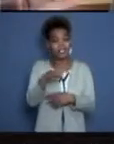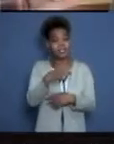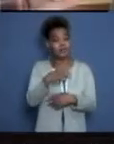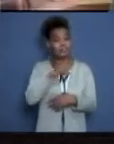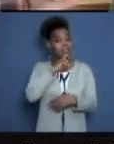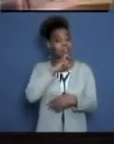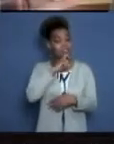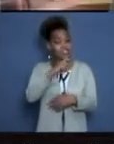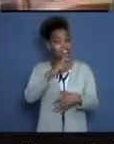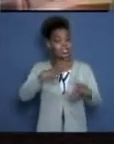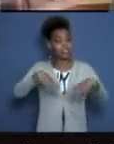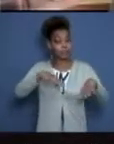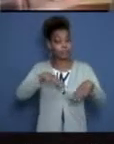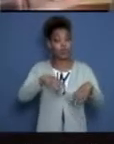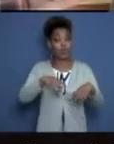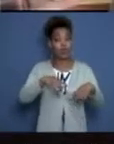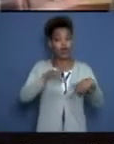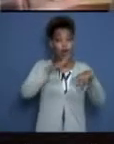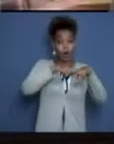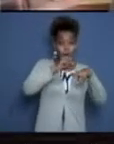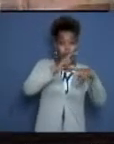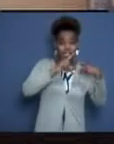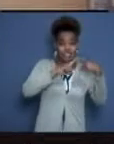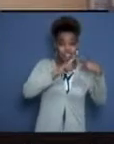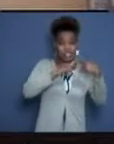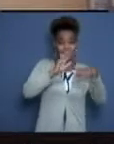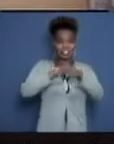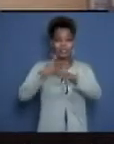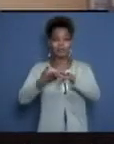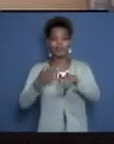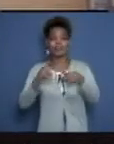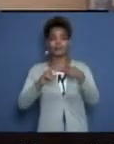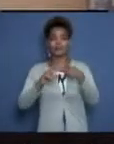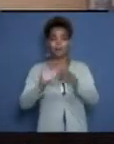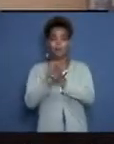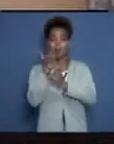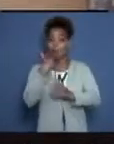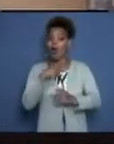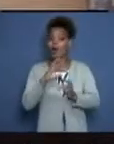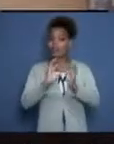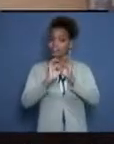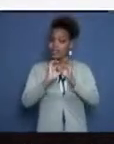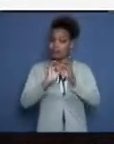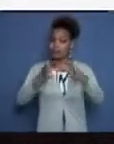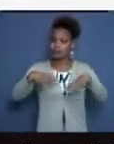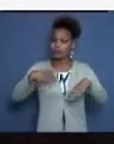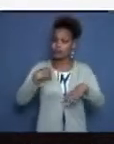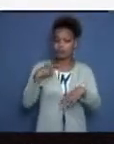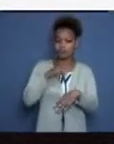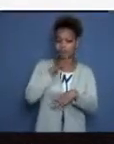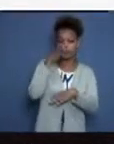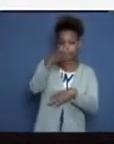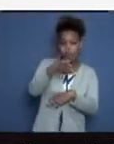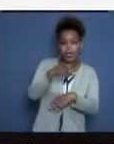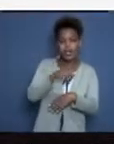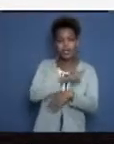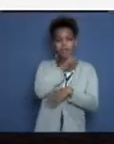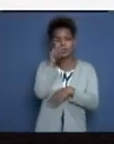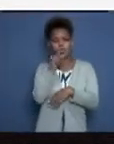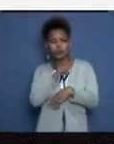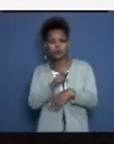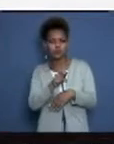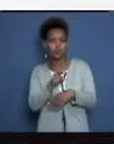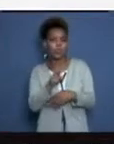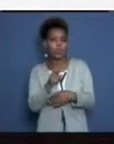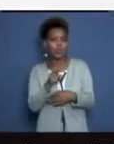provincia después del municipio capital, en el municipio de Moa. Allí interesándose por la asistencia médica, por los criterios de la